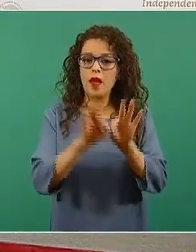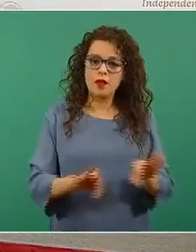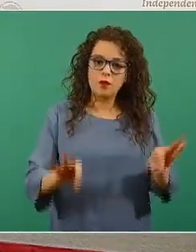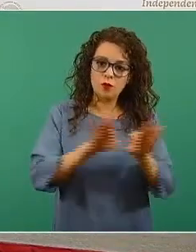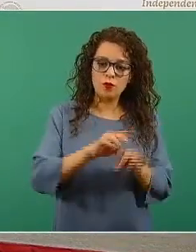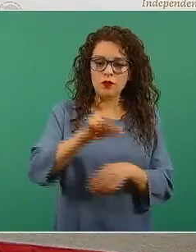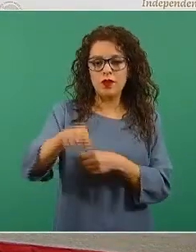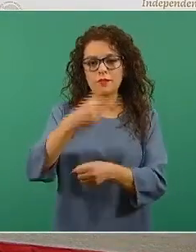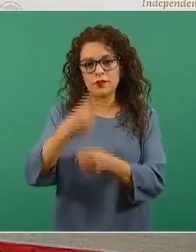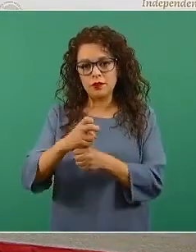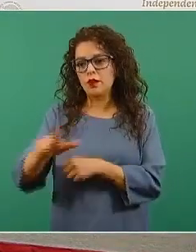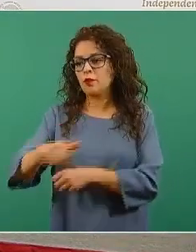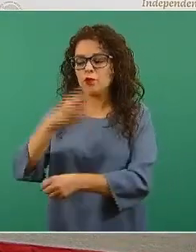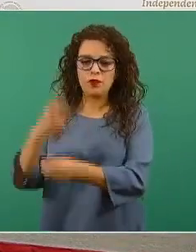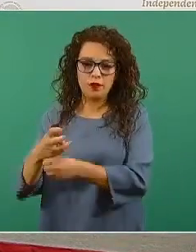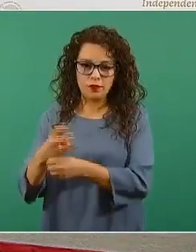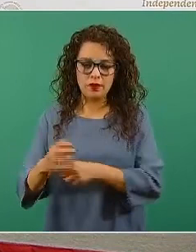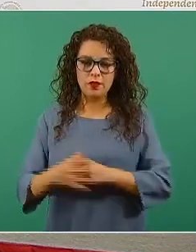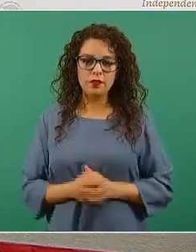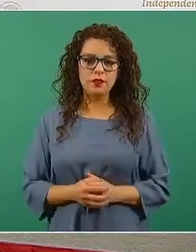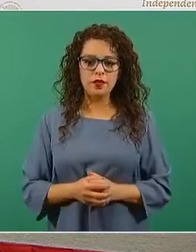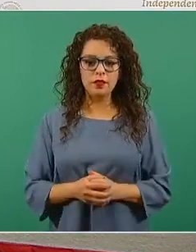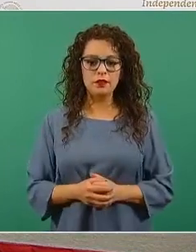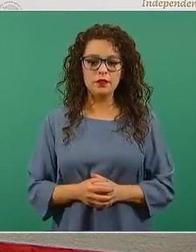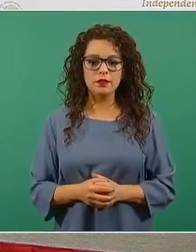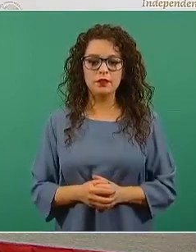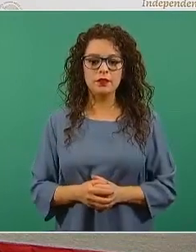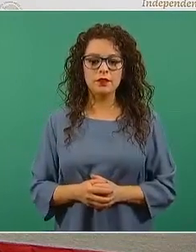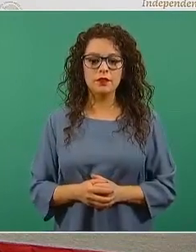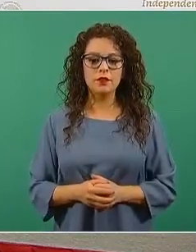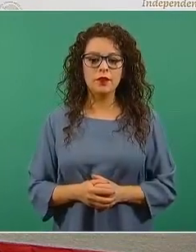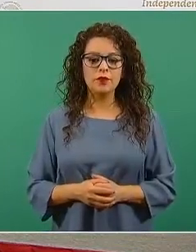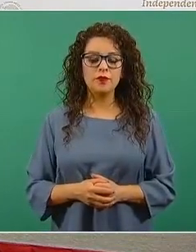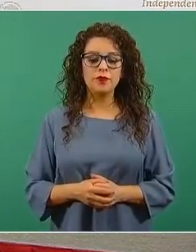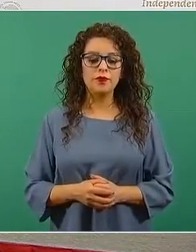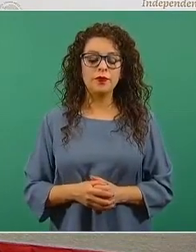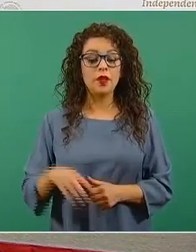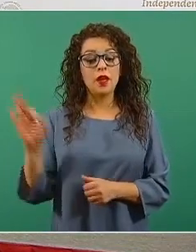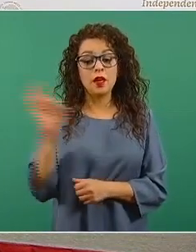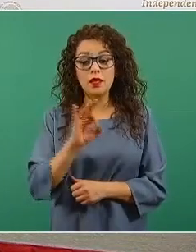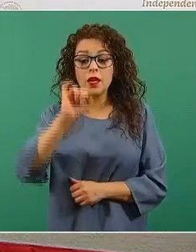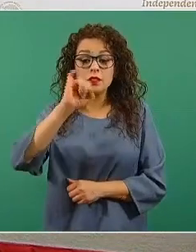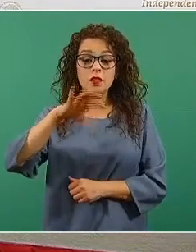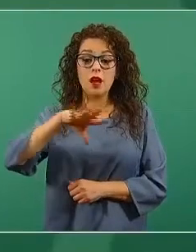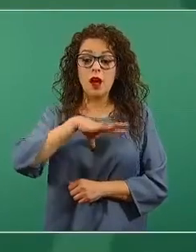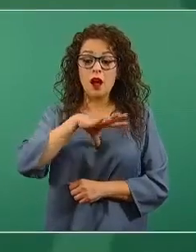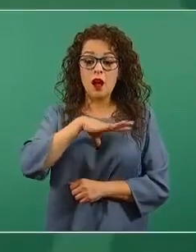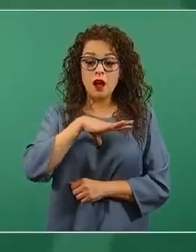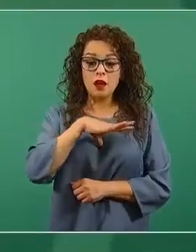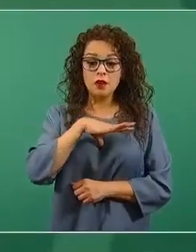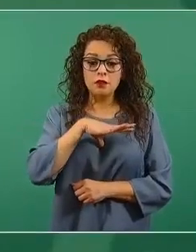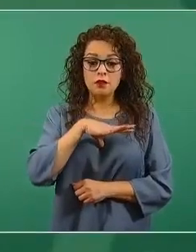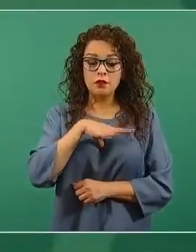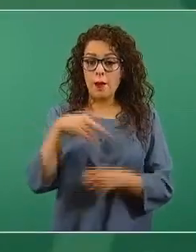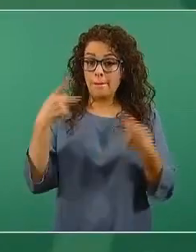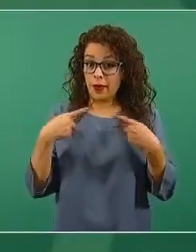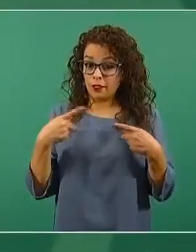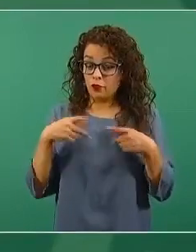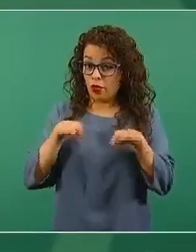tercera línea de atención. Si hay personal de salud